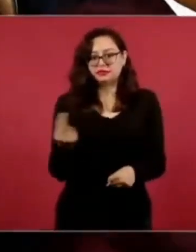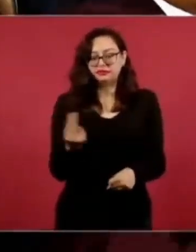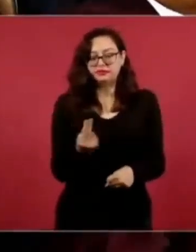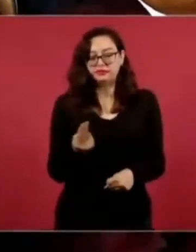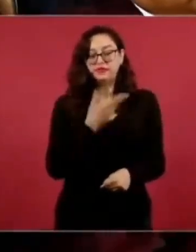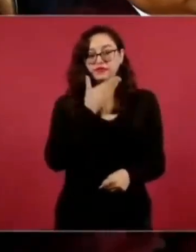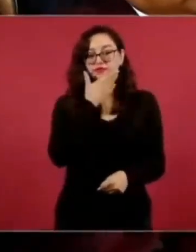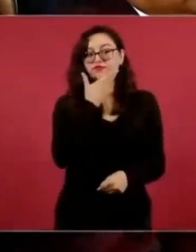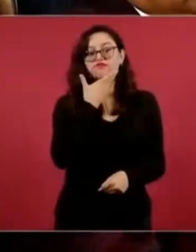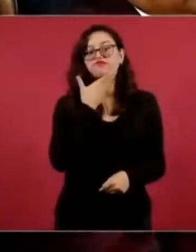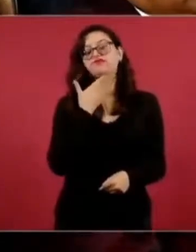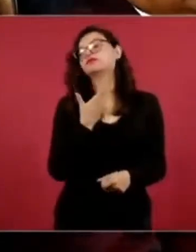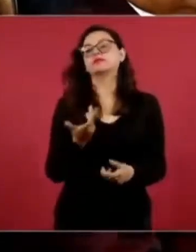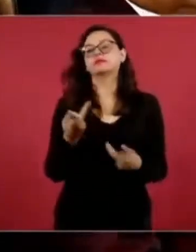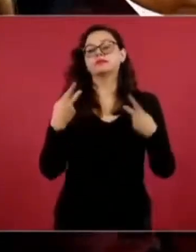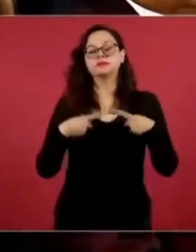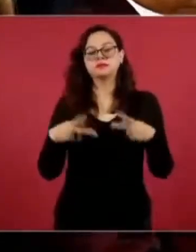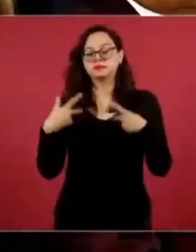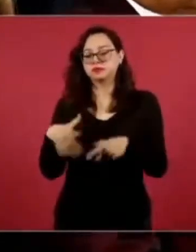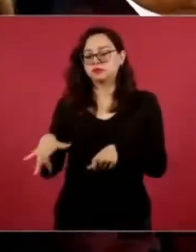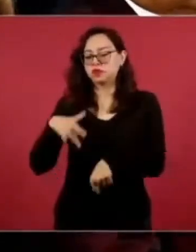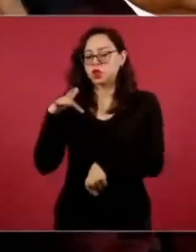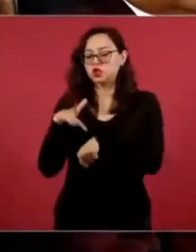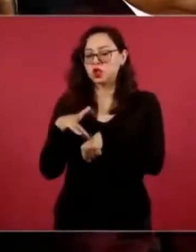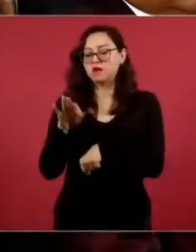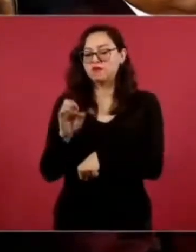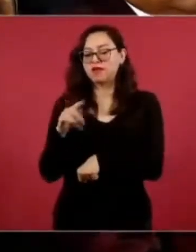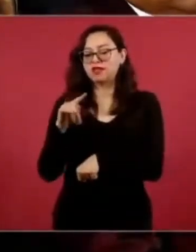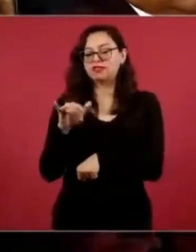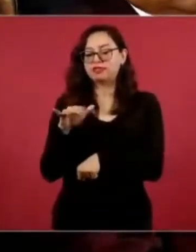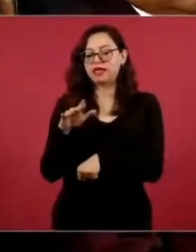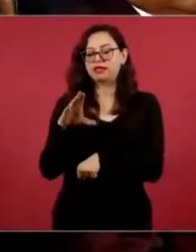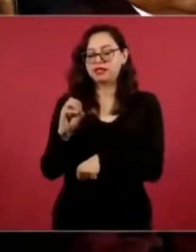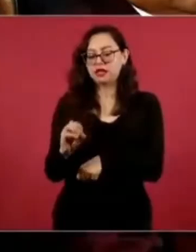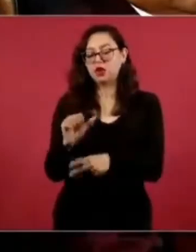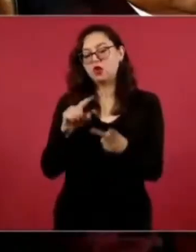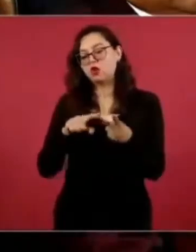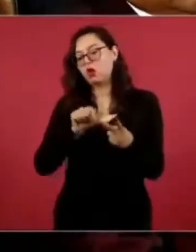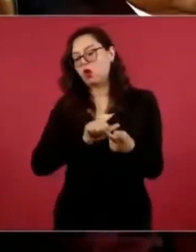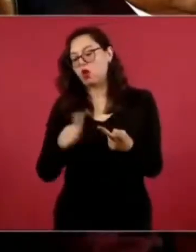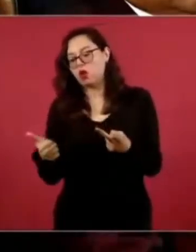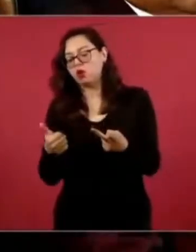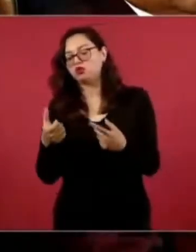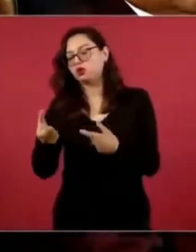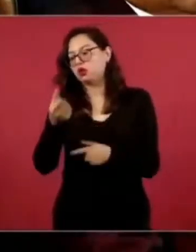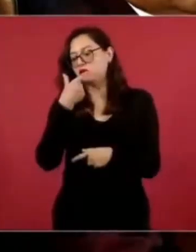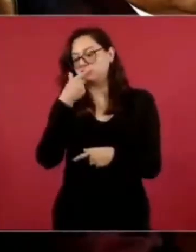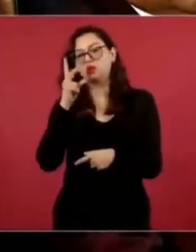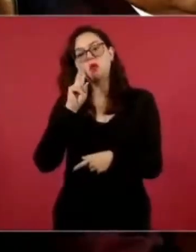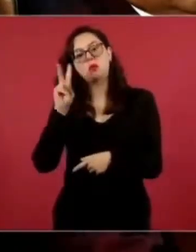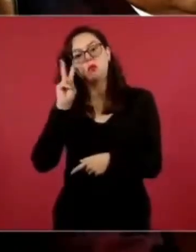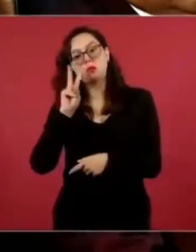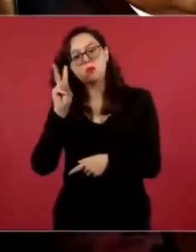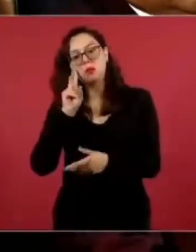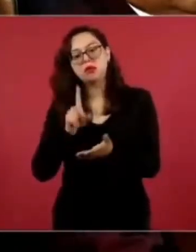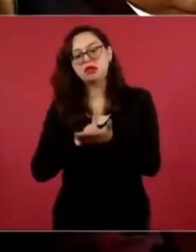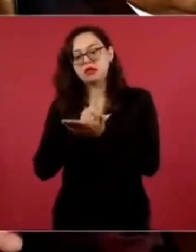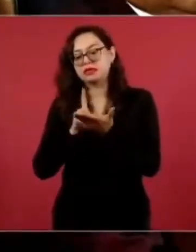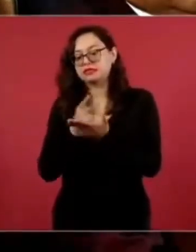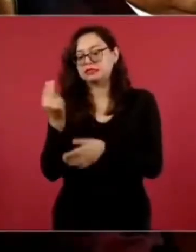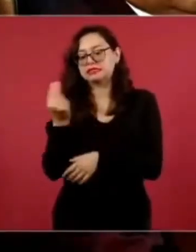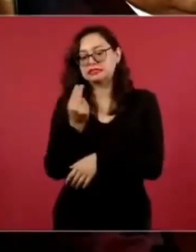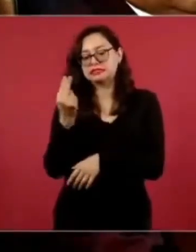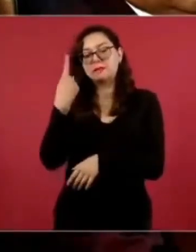Una persona que ha consumido fentanilo o que ha consumido canabinoides y que necesita la metadona para tener una vida